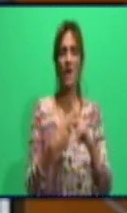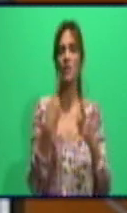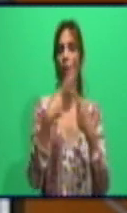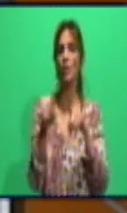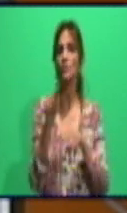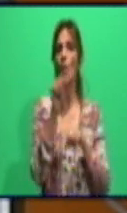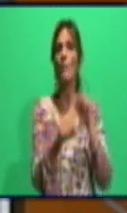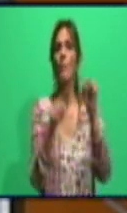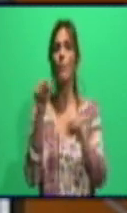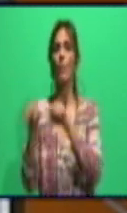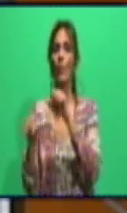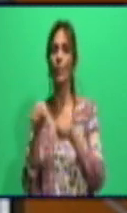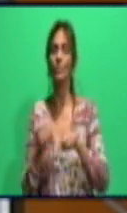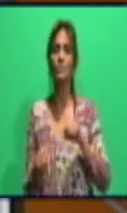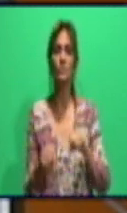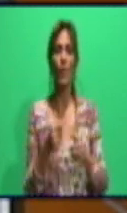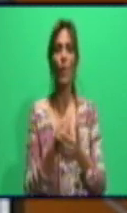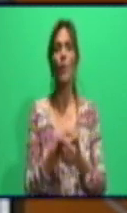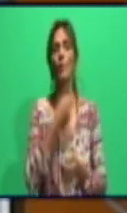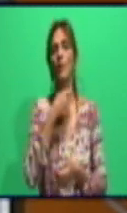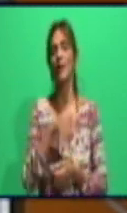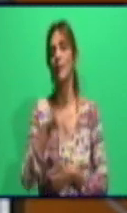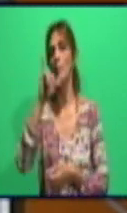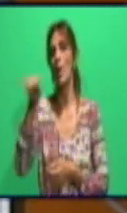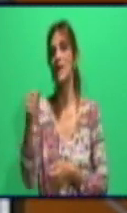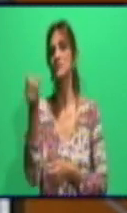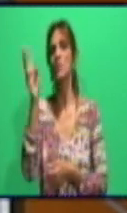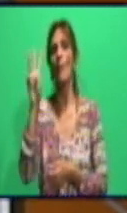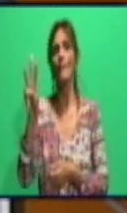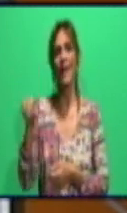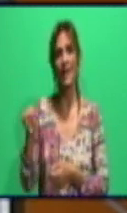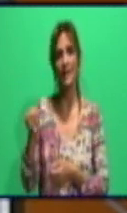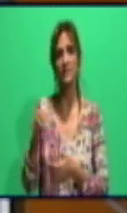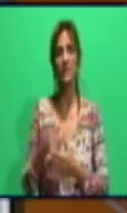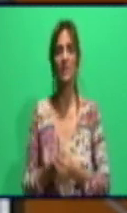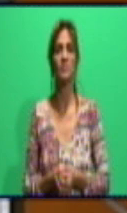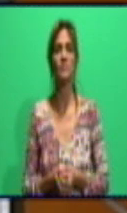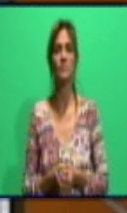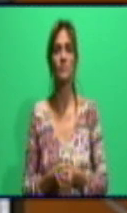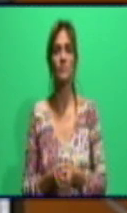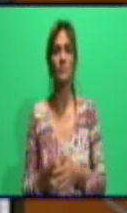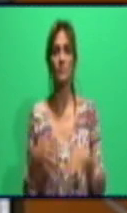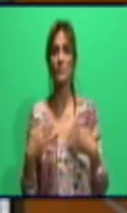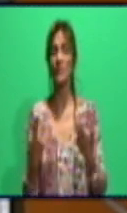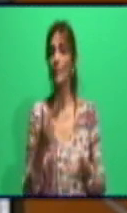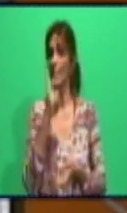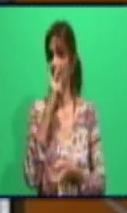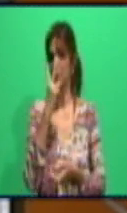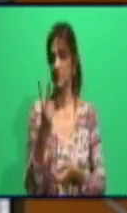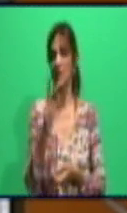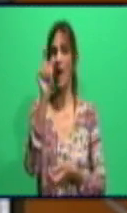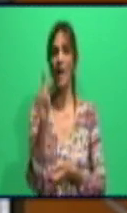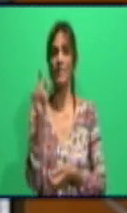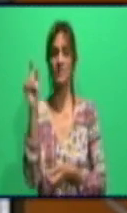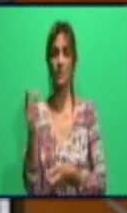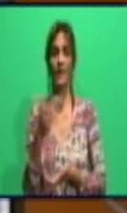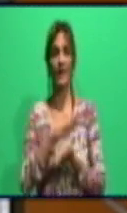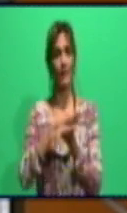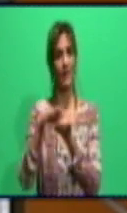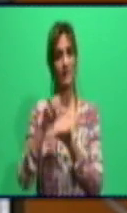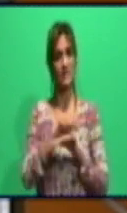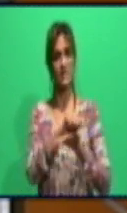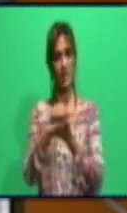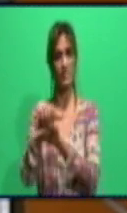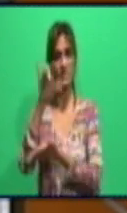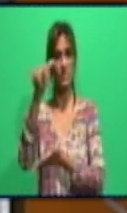contacto en el área de Antonio Guitera, Jesús Menéndez, para atender a los agentes de telecomunicaciones. También se está